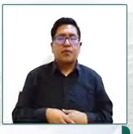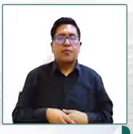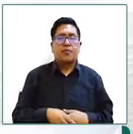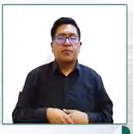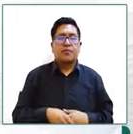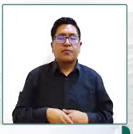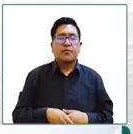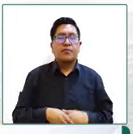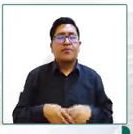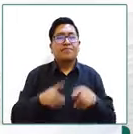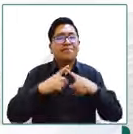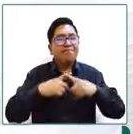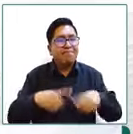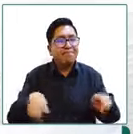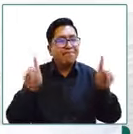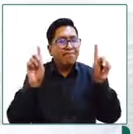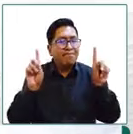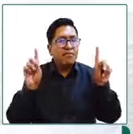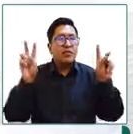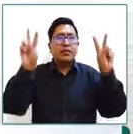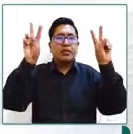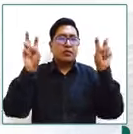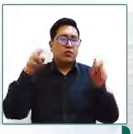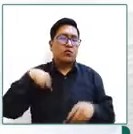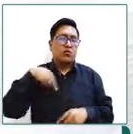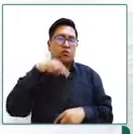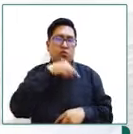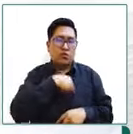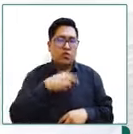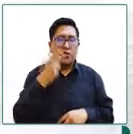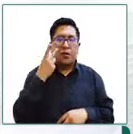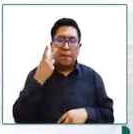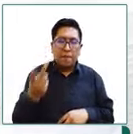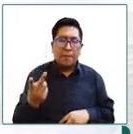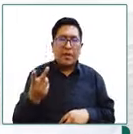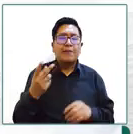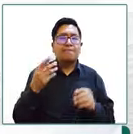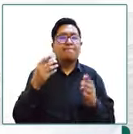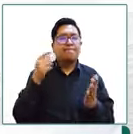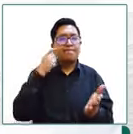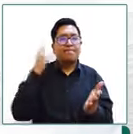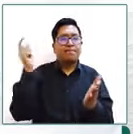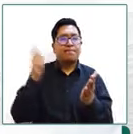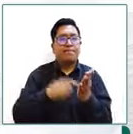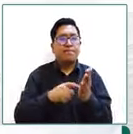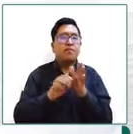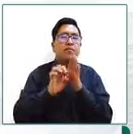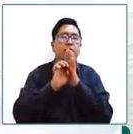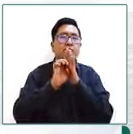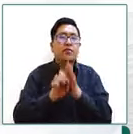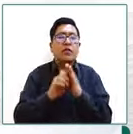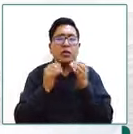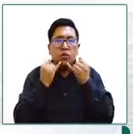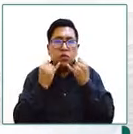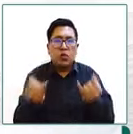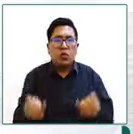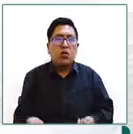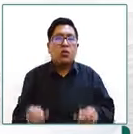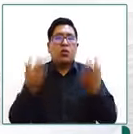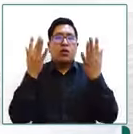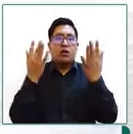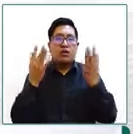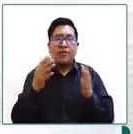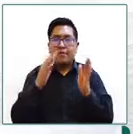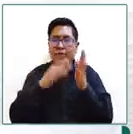sin embargo nosotros hemos logrado advertir que no se ha informado sobre 12 centros de